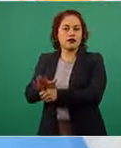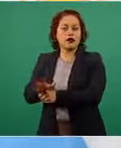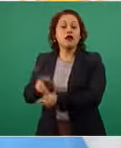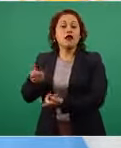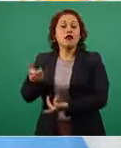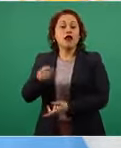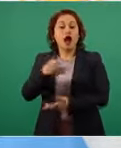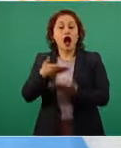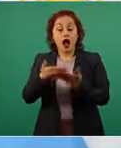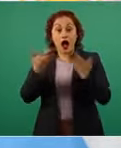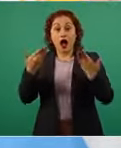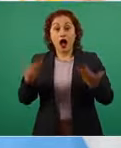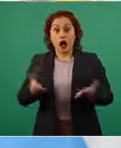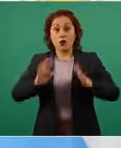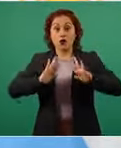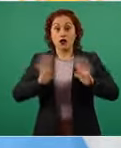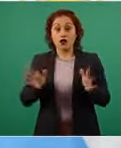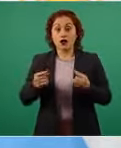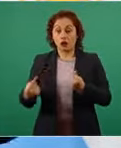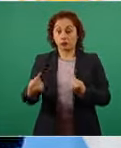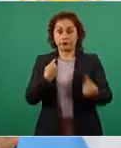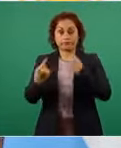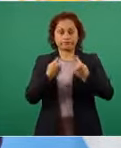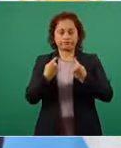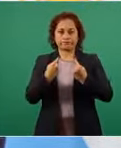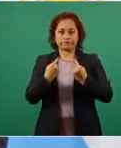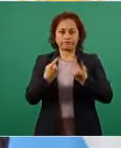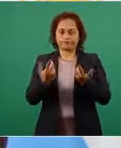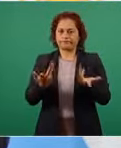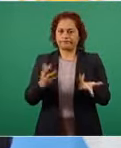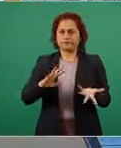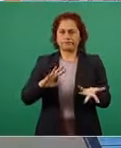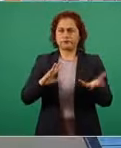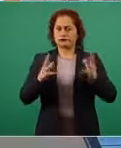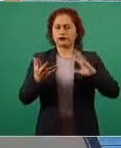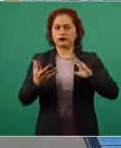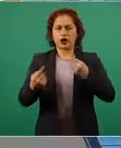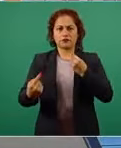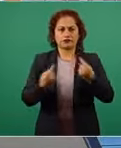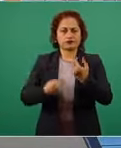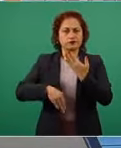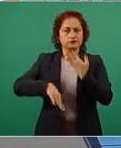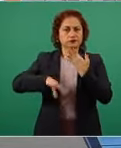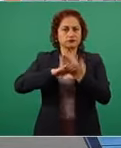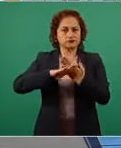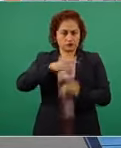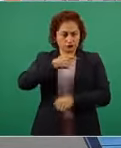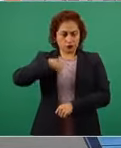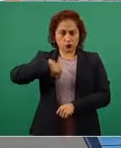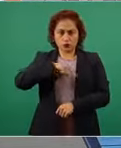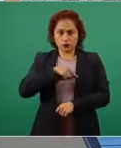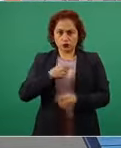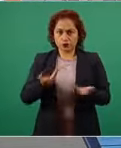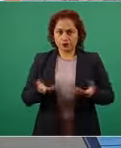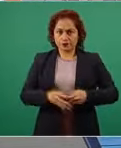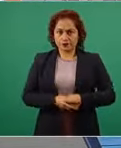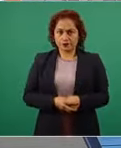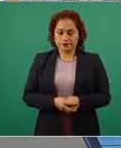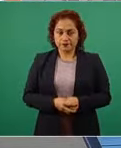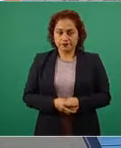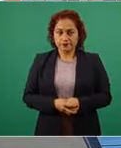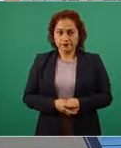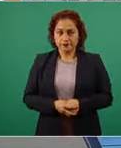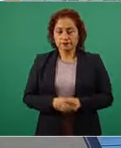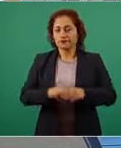todos en contra de nosotros además como ya no